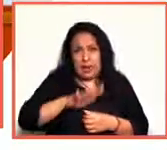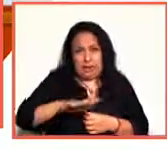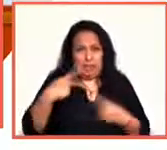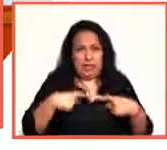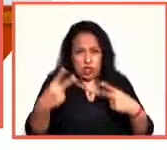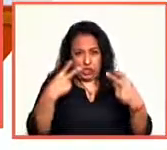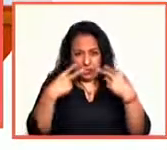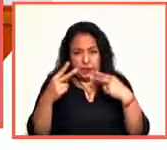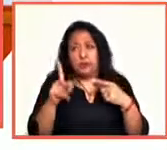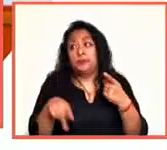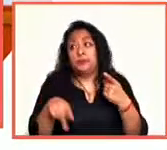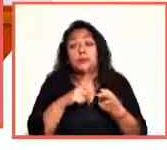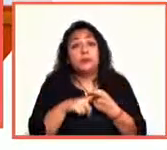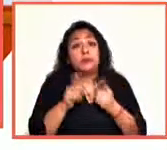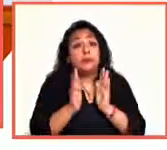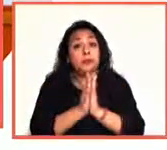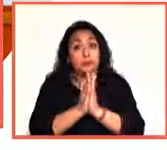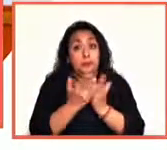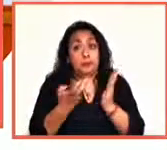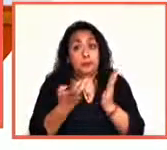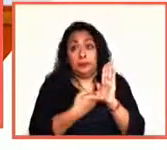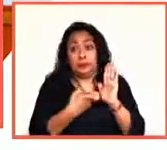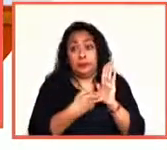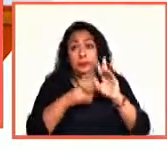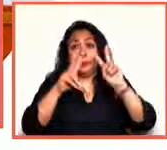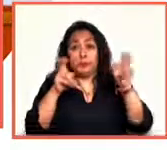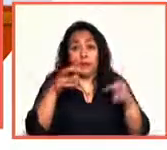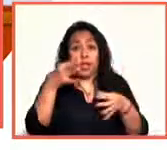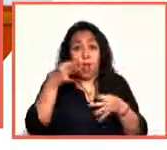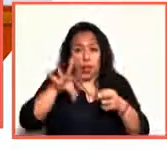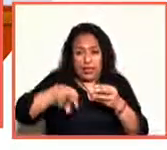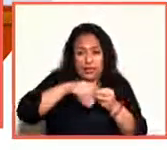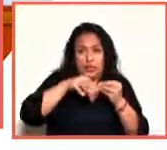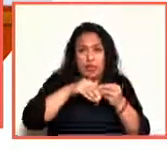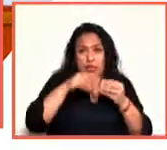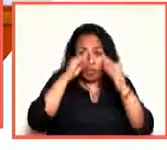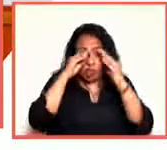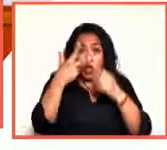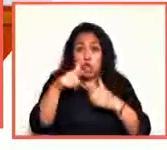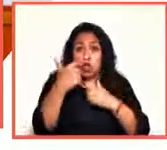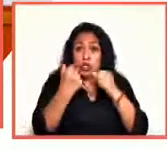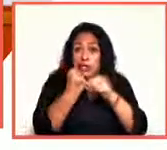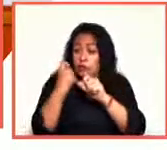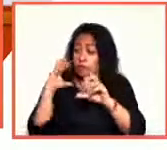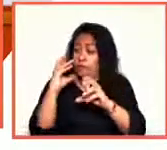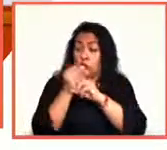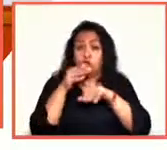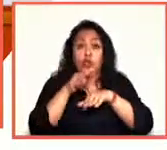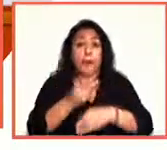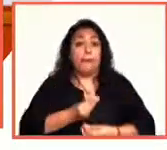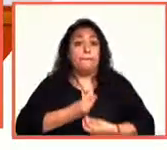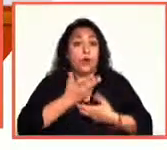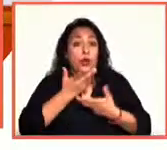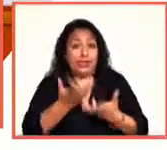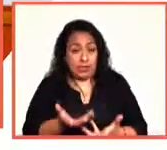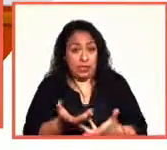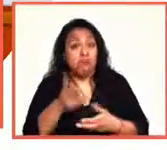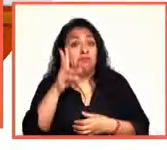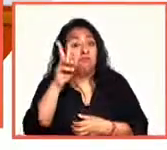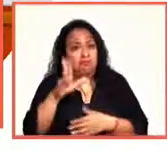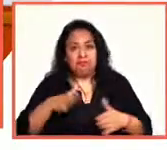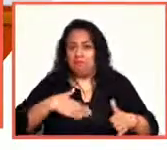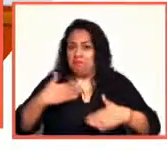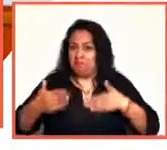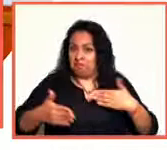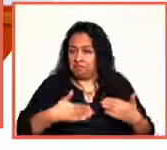Por un lado, este libro que se llama Las Hojas, que reúne reflexiones de 12 años en torno a la poesía, y que además es muy divertido,